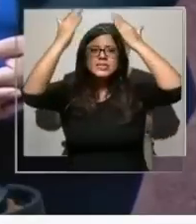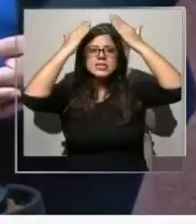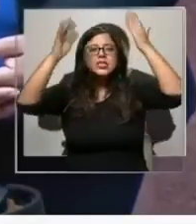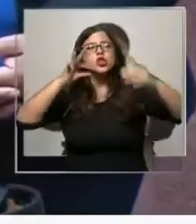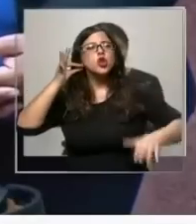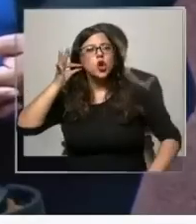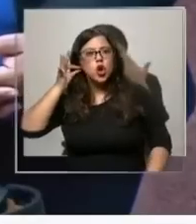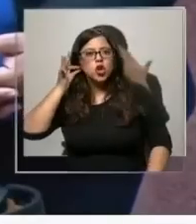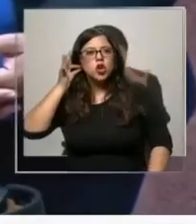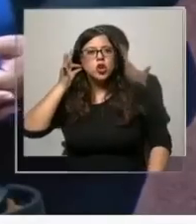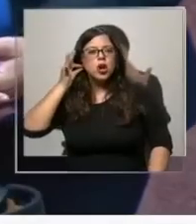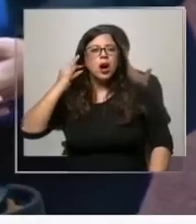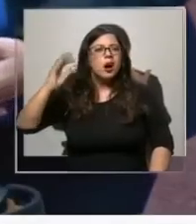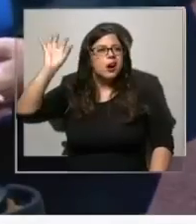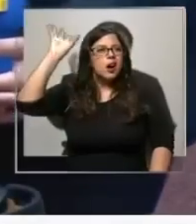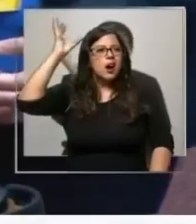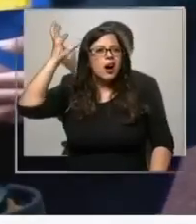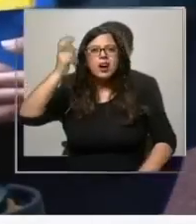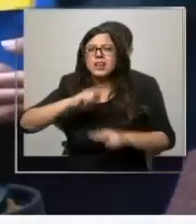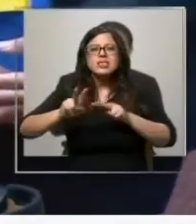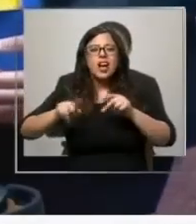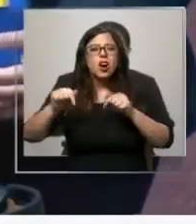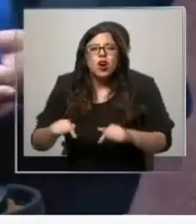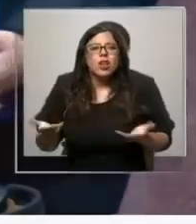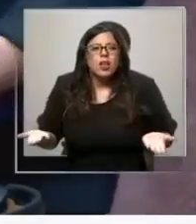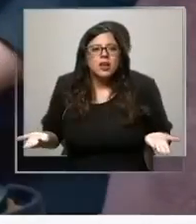psicóloga, no entiende lo que está haciendo hoy.